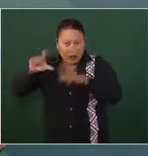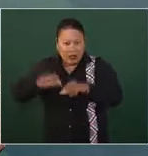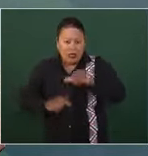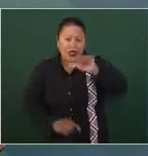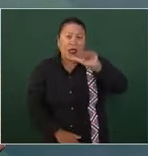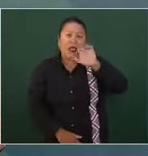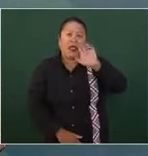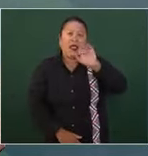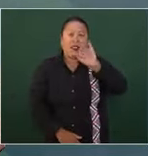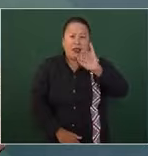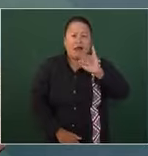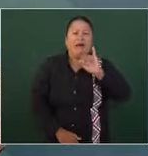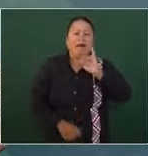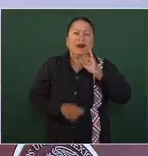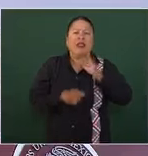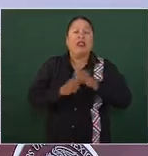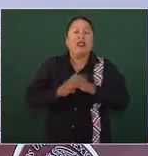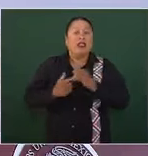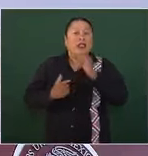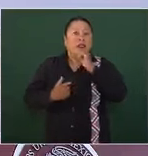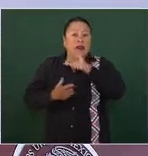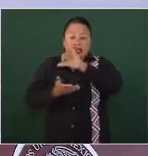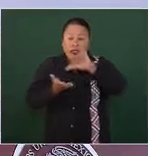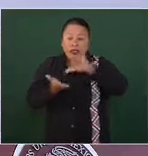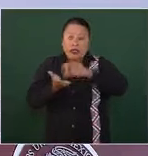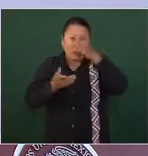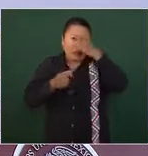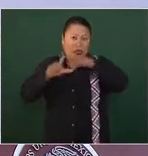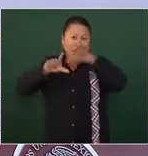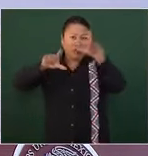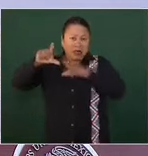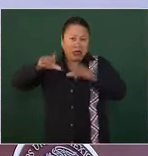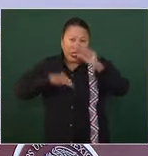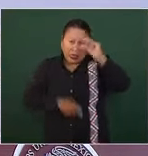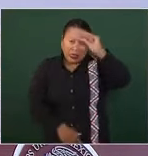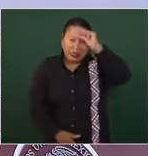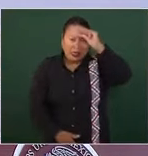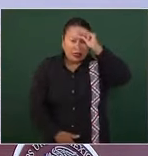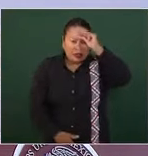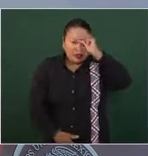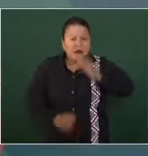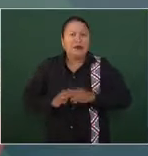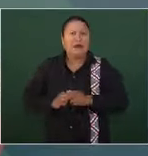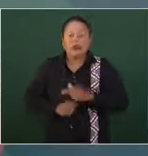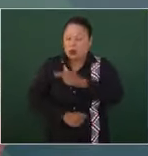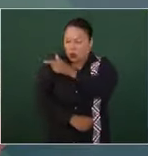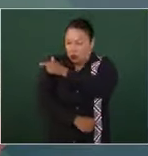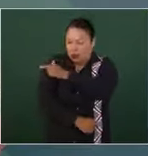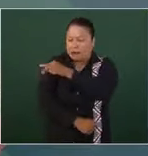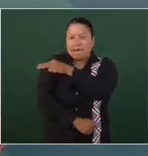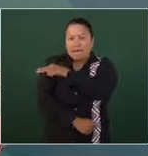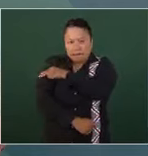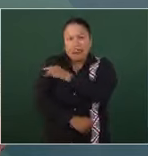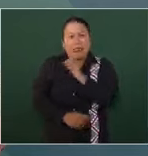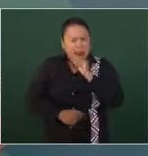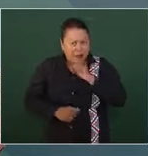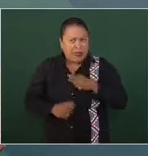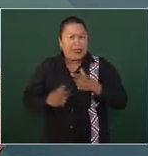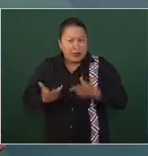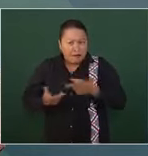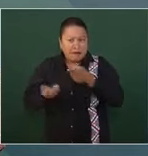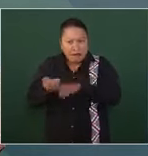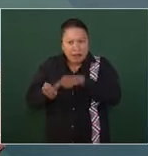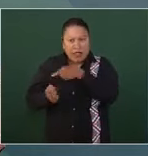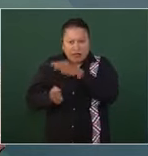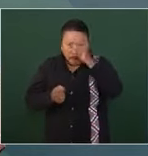Investigación Criminal, el Centro Nacional de Inteligencia, la Guardia Nacional, también con trabajos de